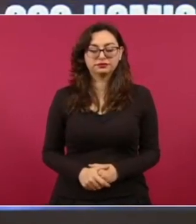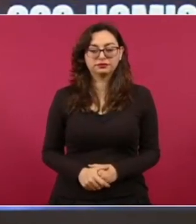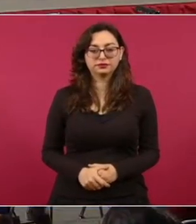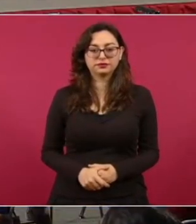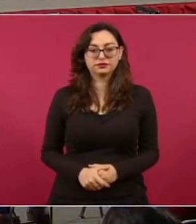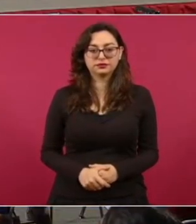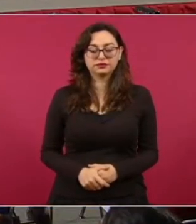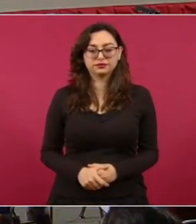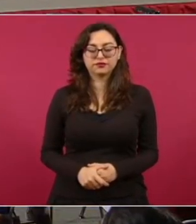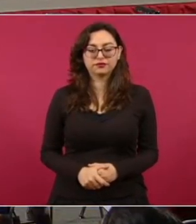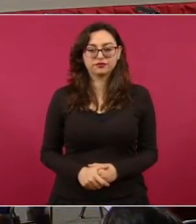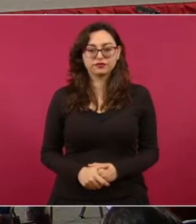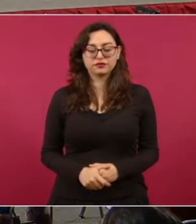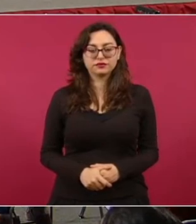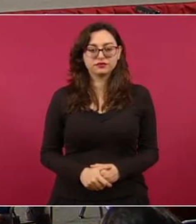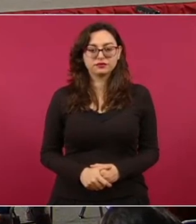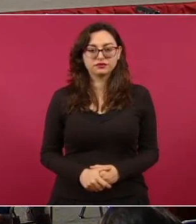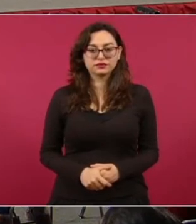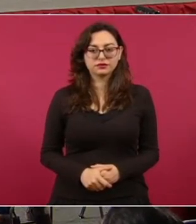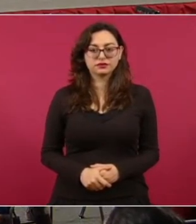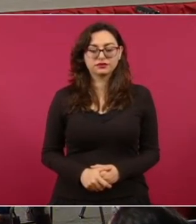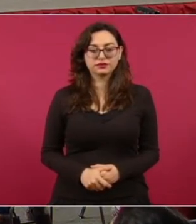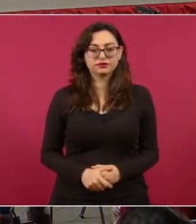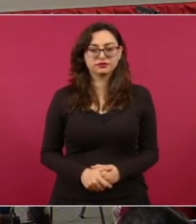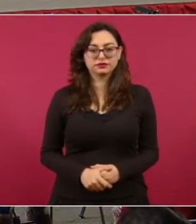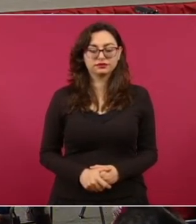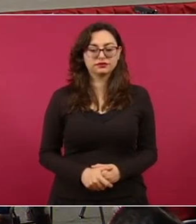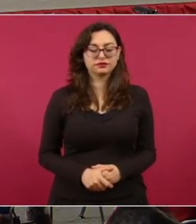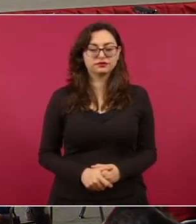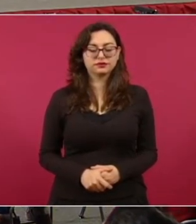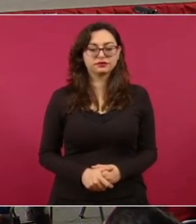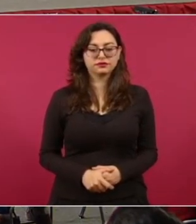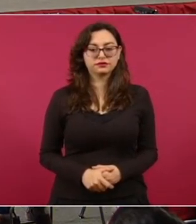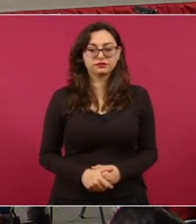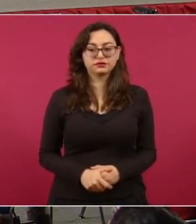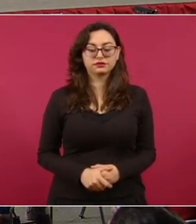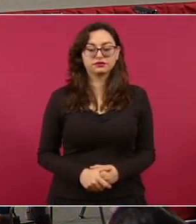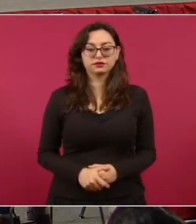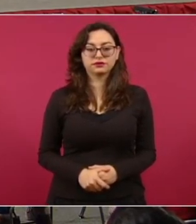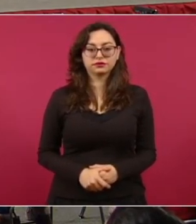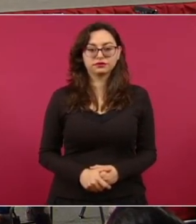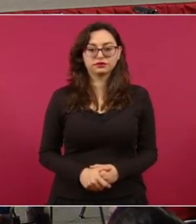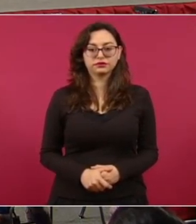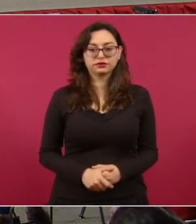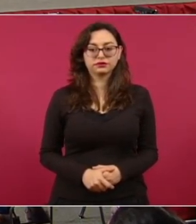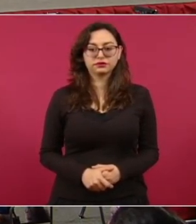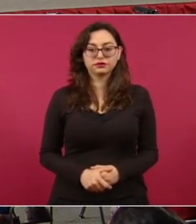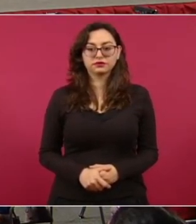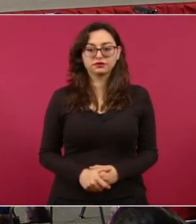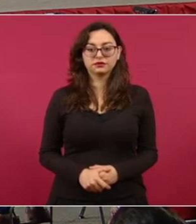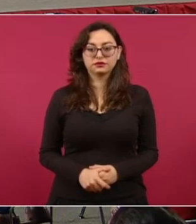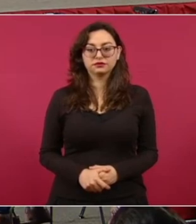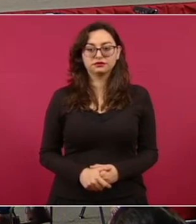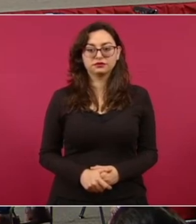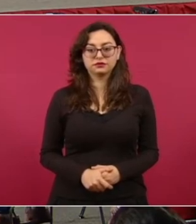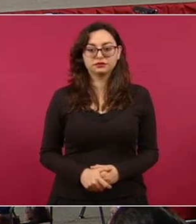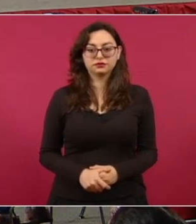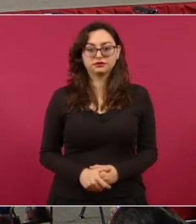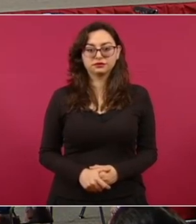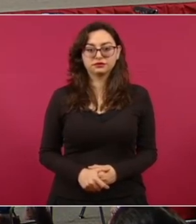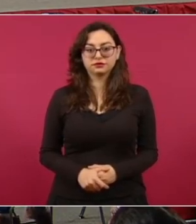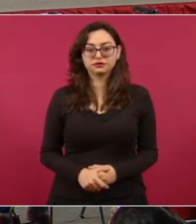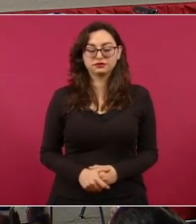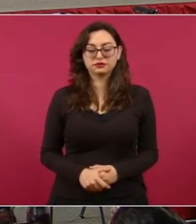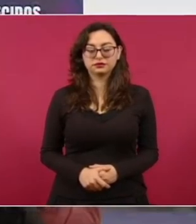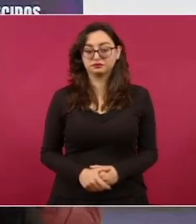su verdadera doctrina. Entonces, todo lo